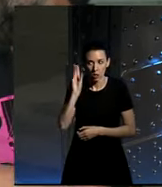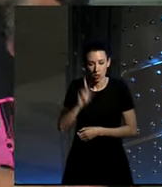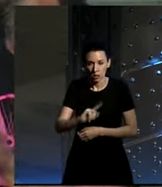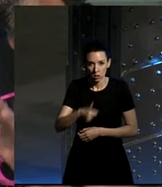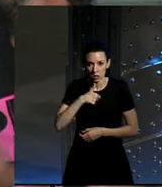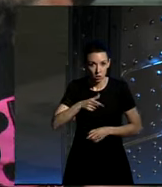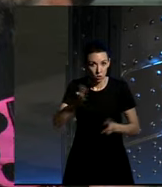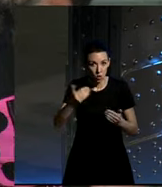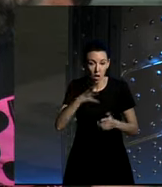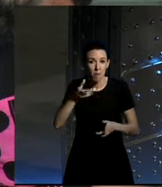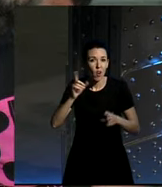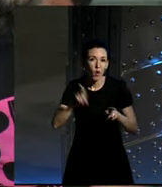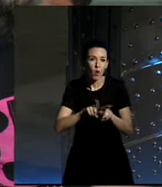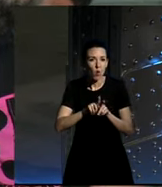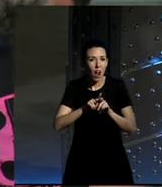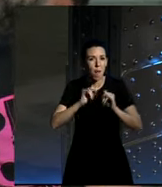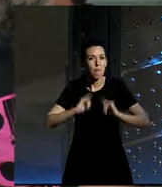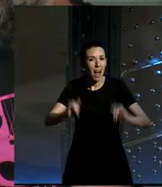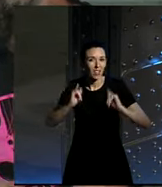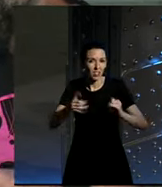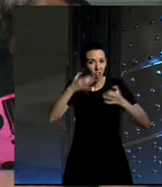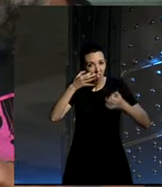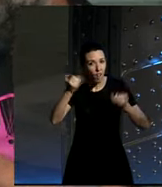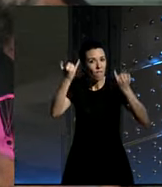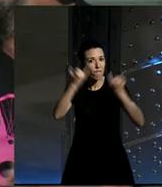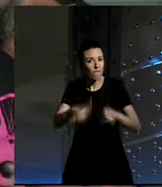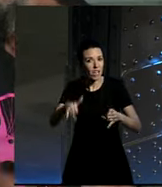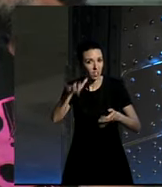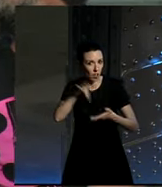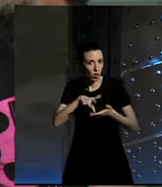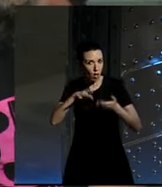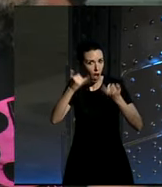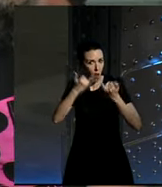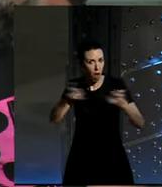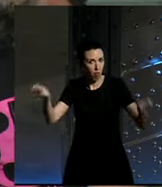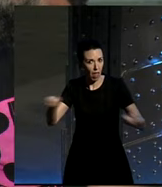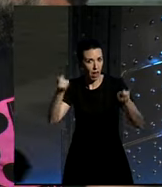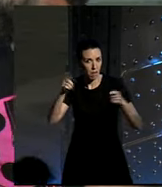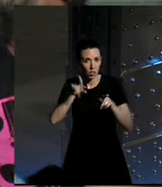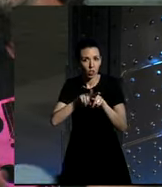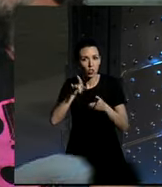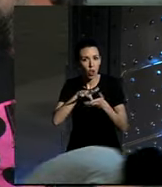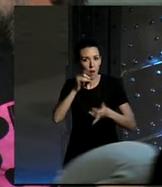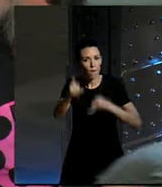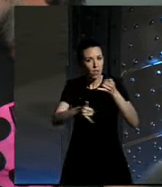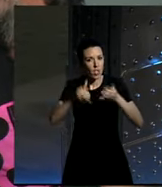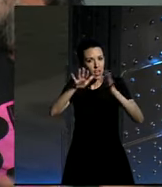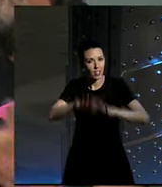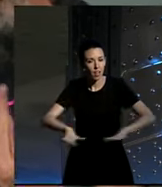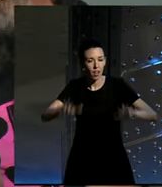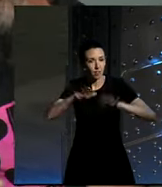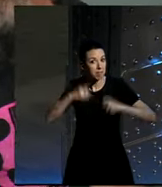pero es un paseo realmente es una fiesta es una celebración en que vas en bicicleta despacio e intentar